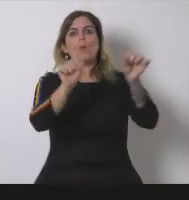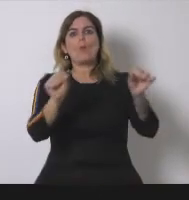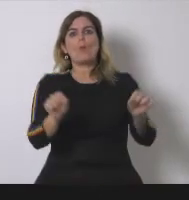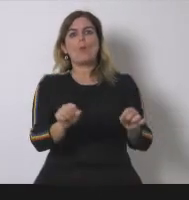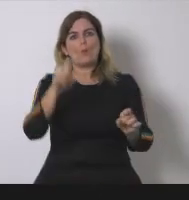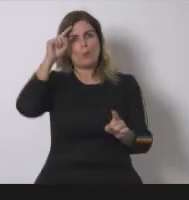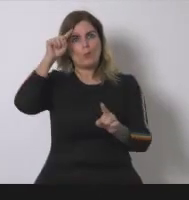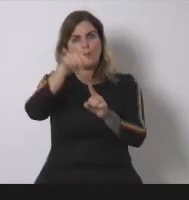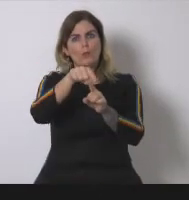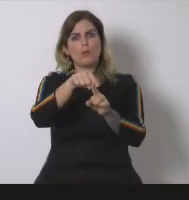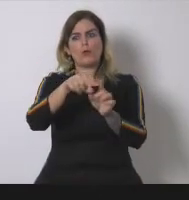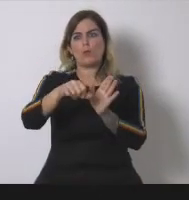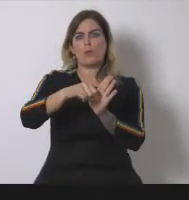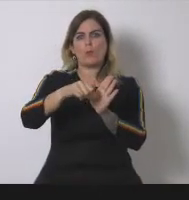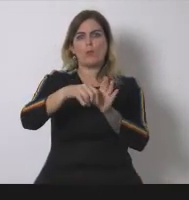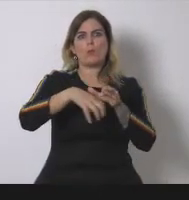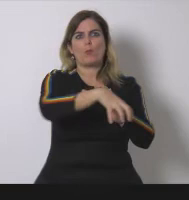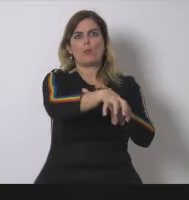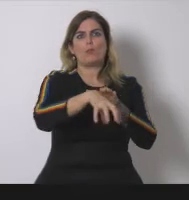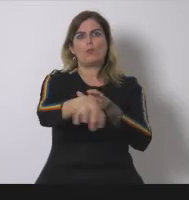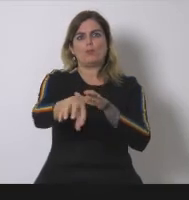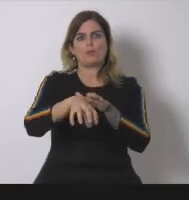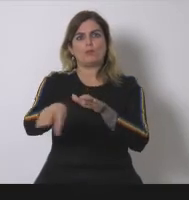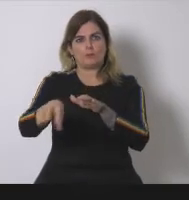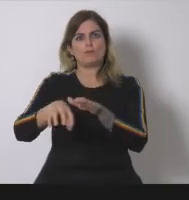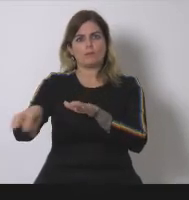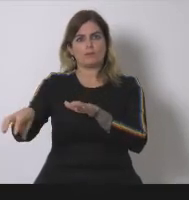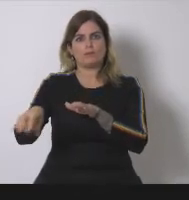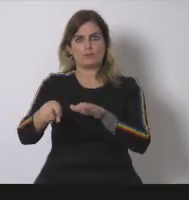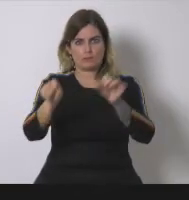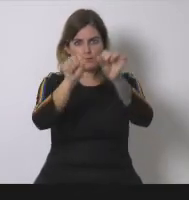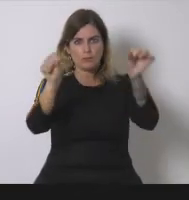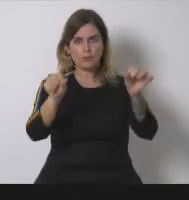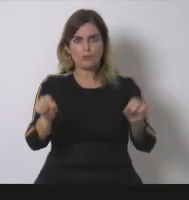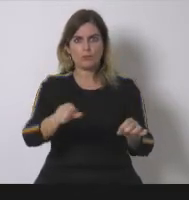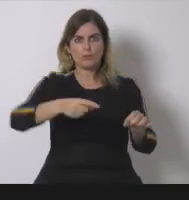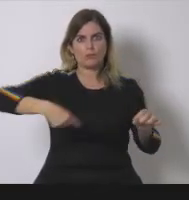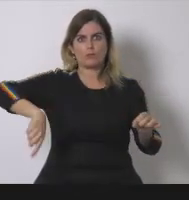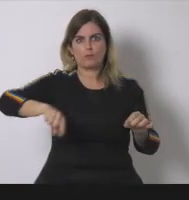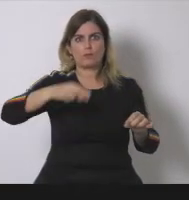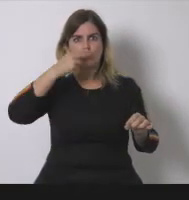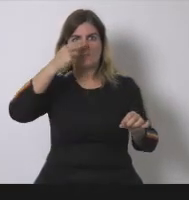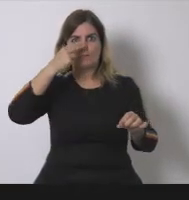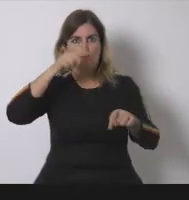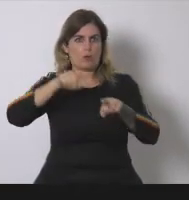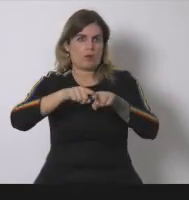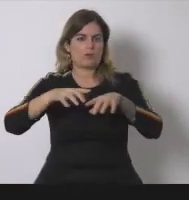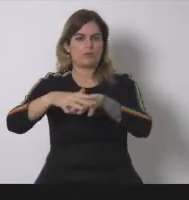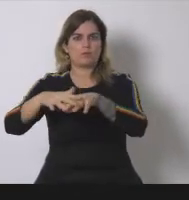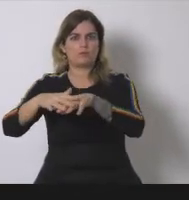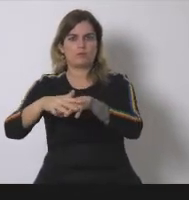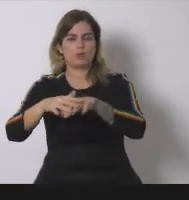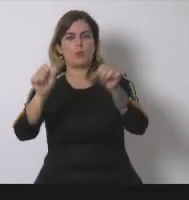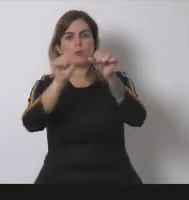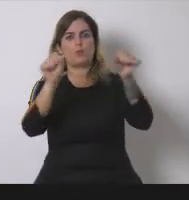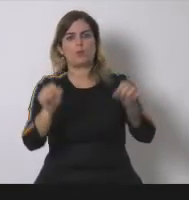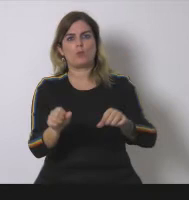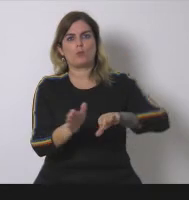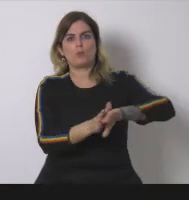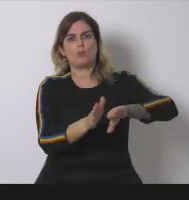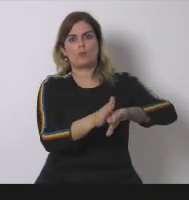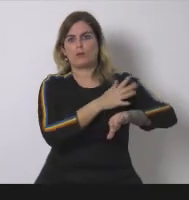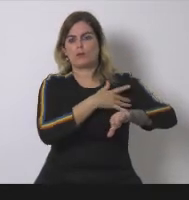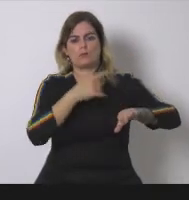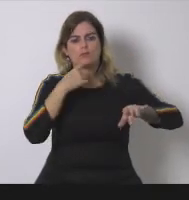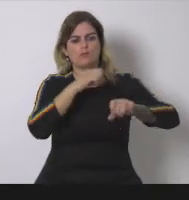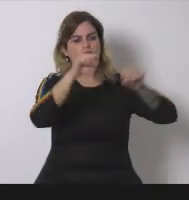como red perseguimos un modelo distribuido de proximidad el modelo de la izquierda de grandes plantas con grandes